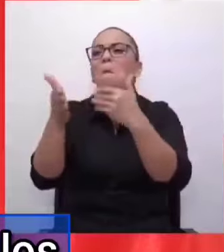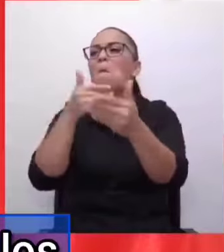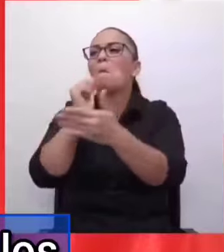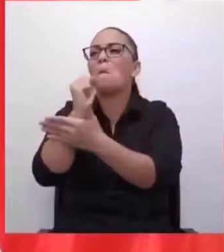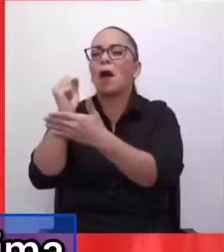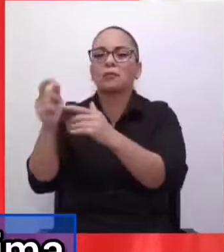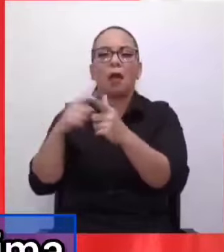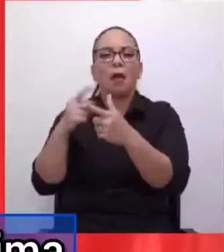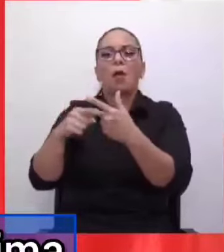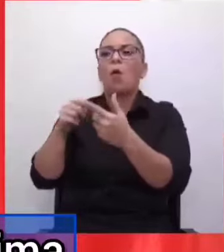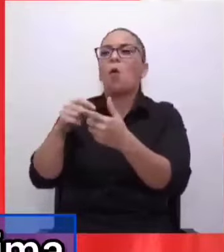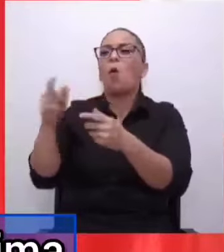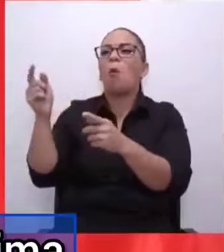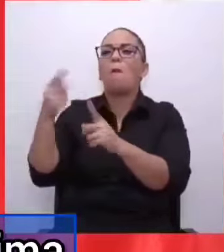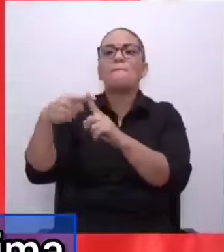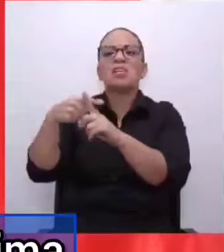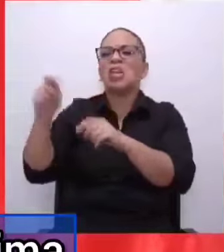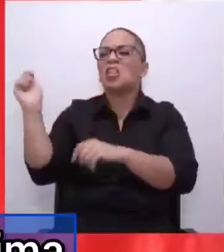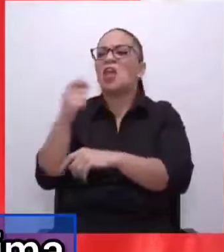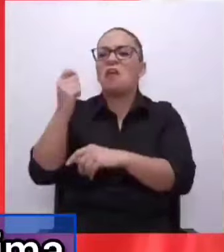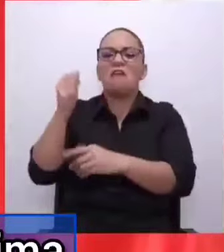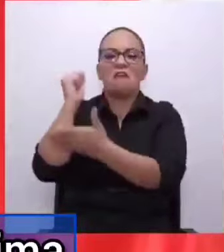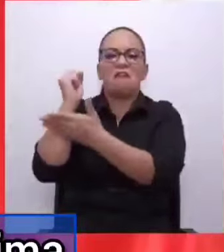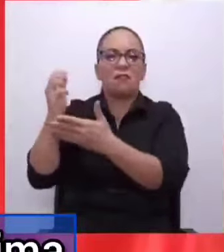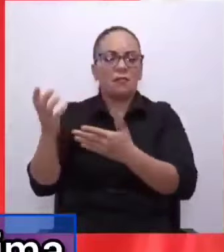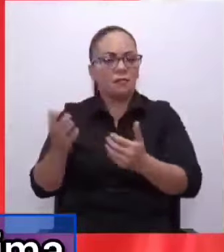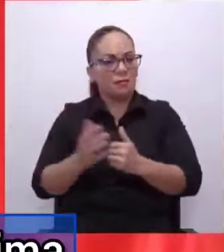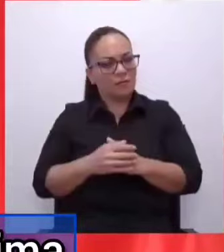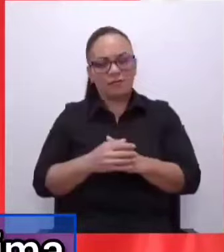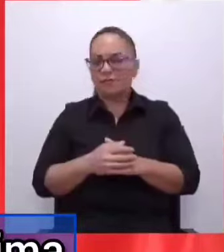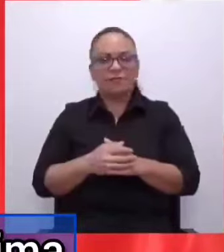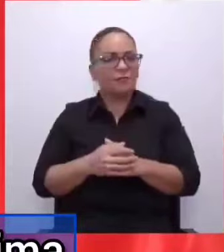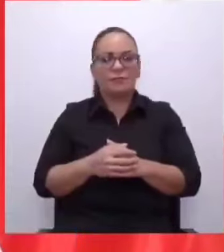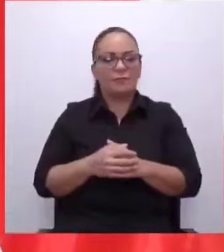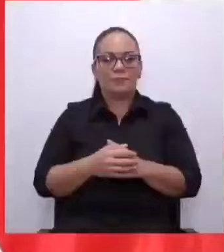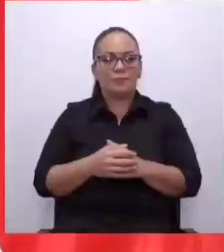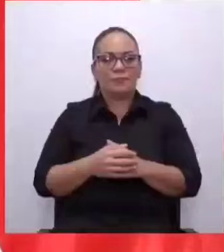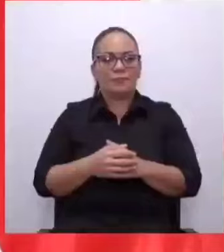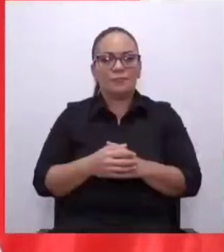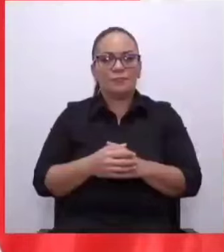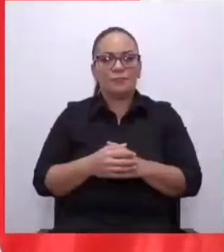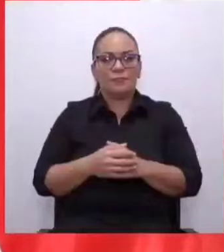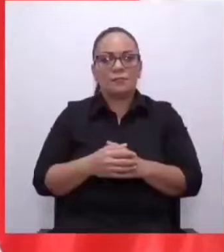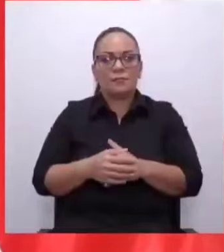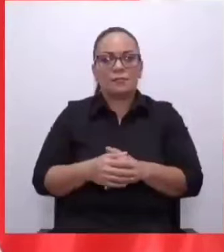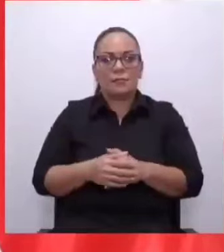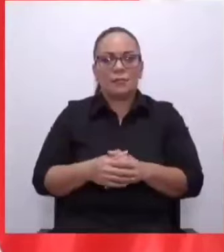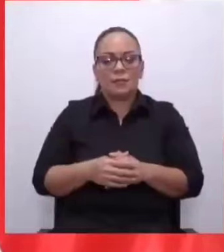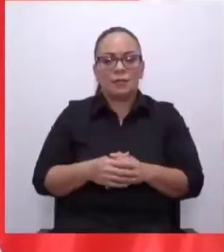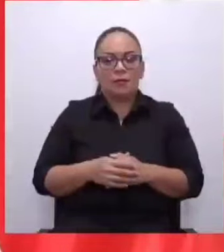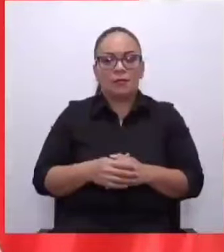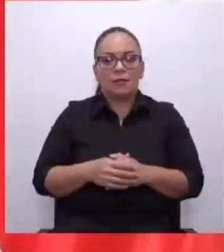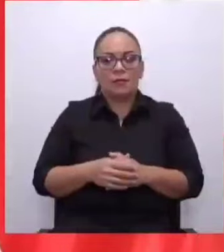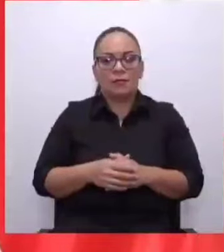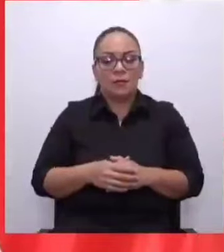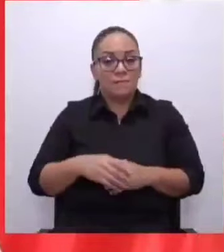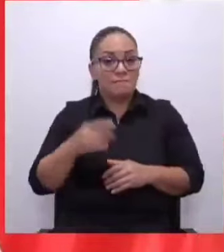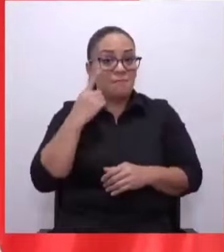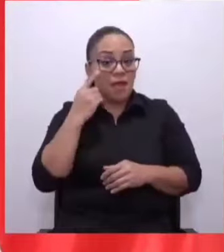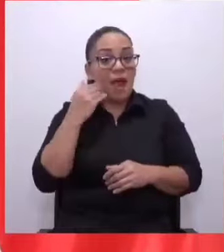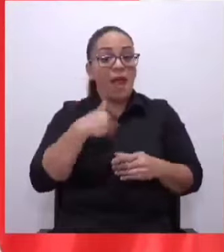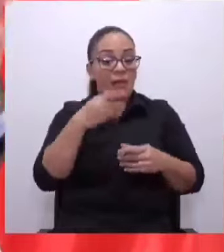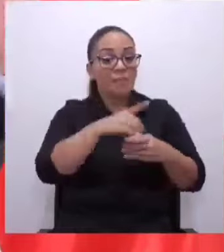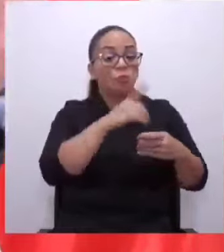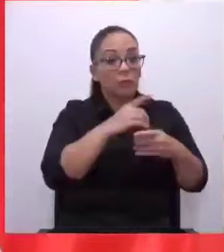por la voz de los que dicen, queremos defender a la víctima, queremos encarcelar a los,